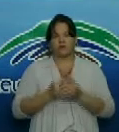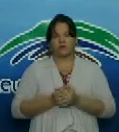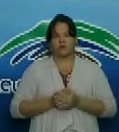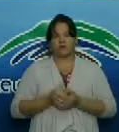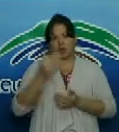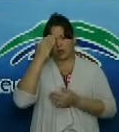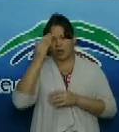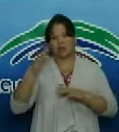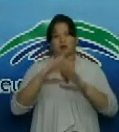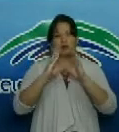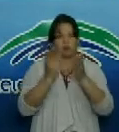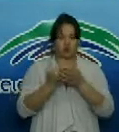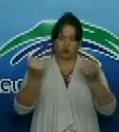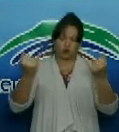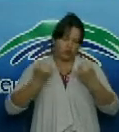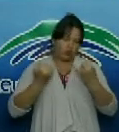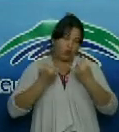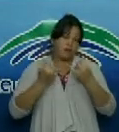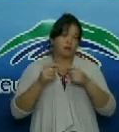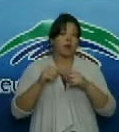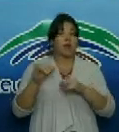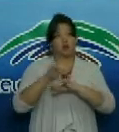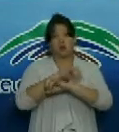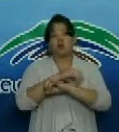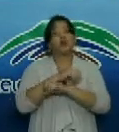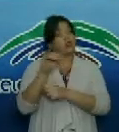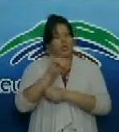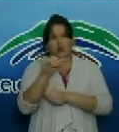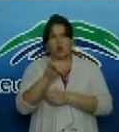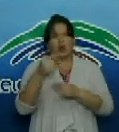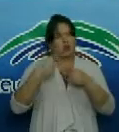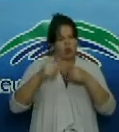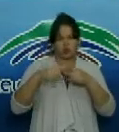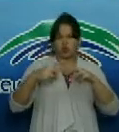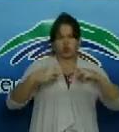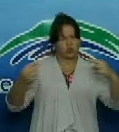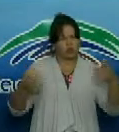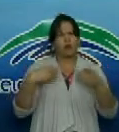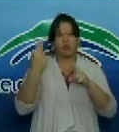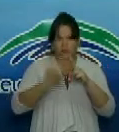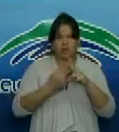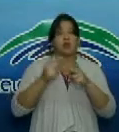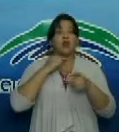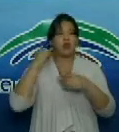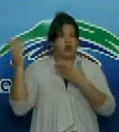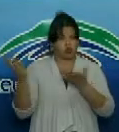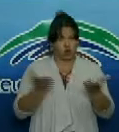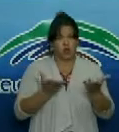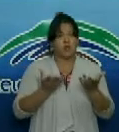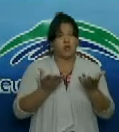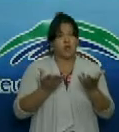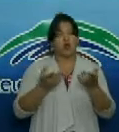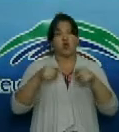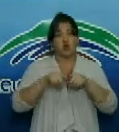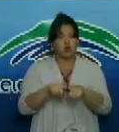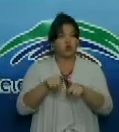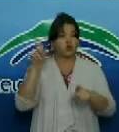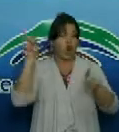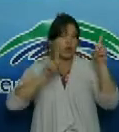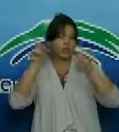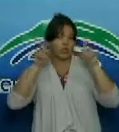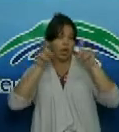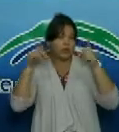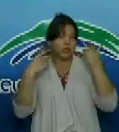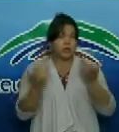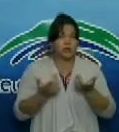Gutiérrez Delgado por este contacto no solamente el Polinesio otros establecimientos de la gastronomía olguinera se han sumado a esta estrategia ante la COVID